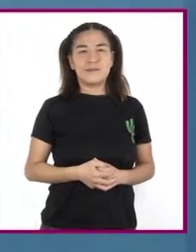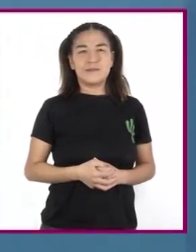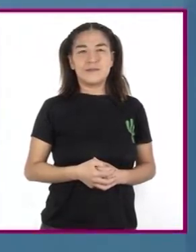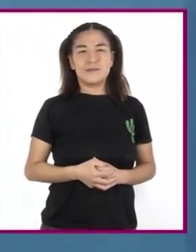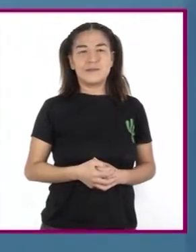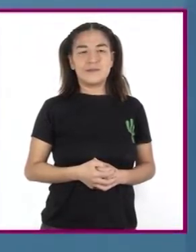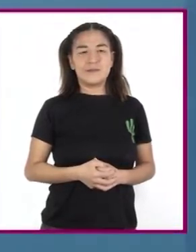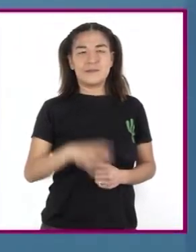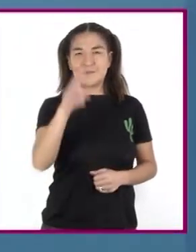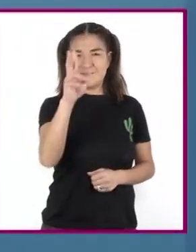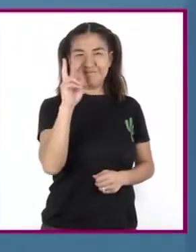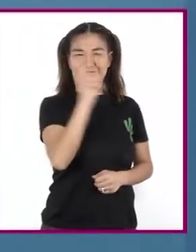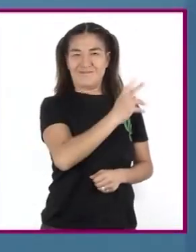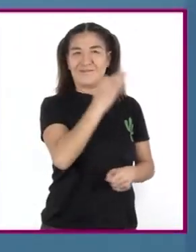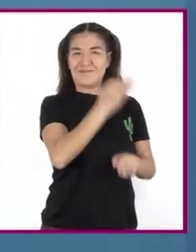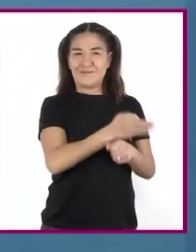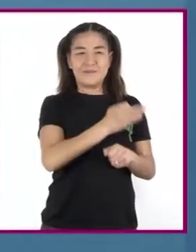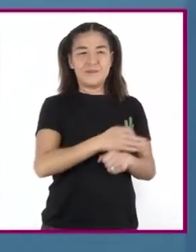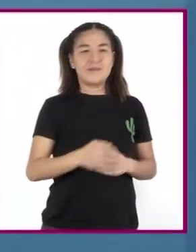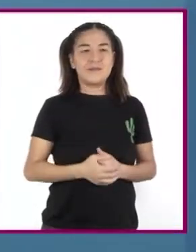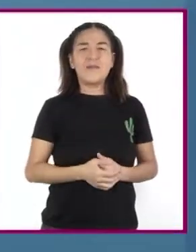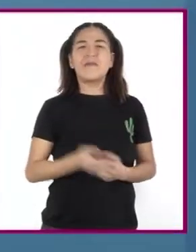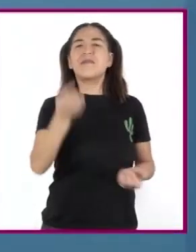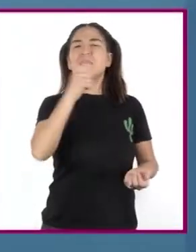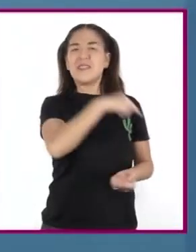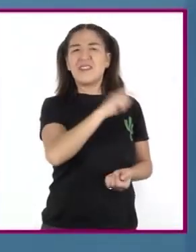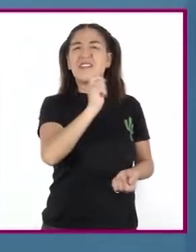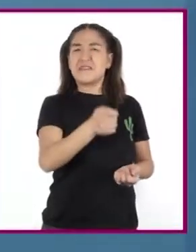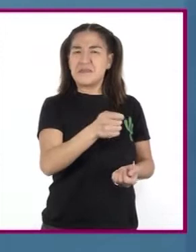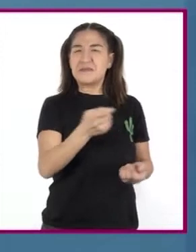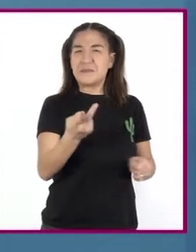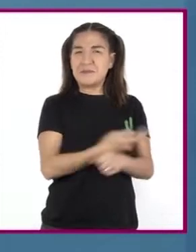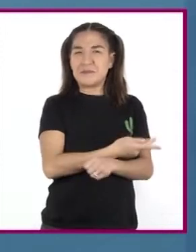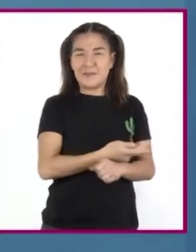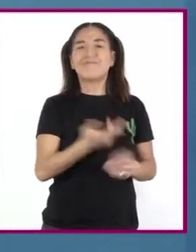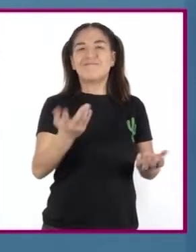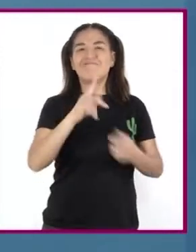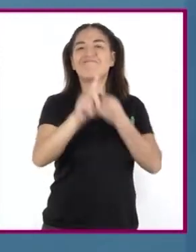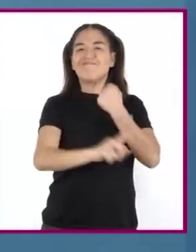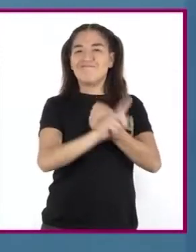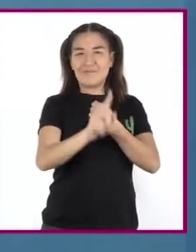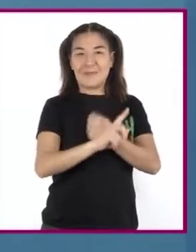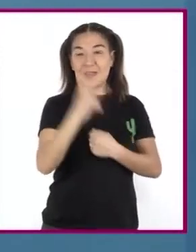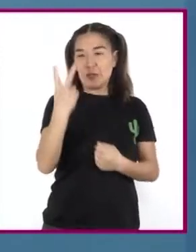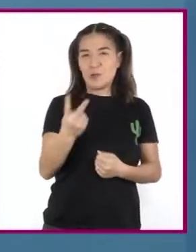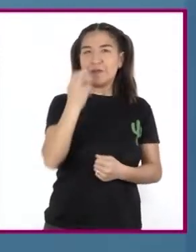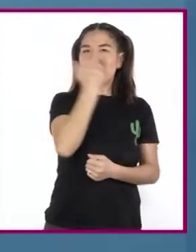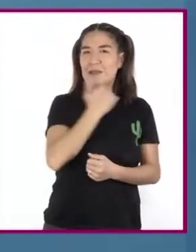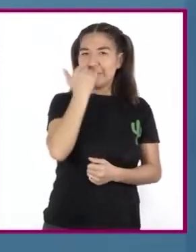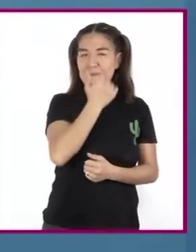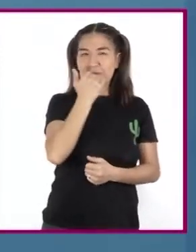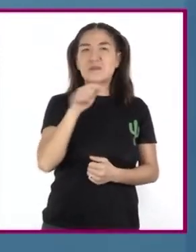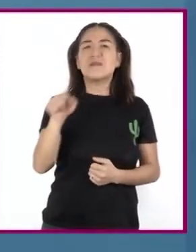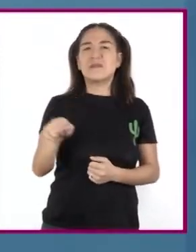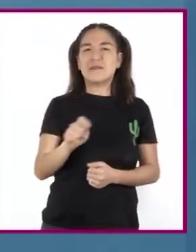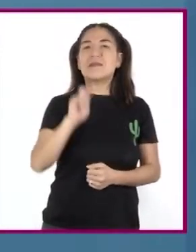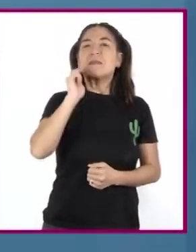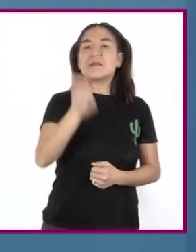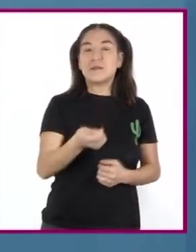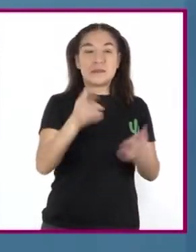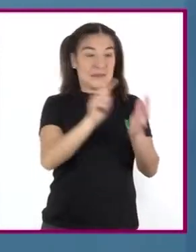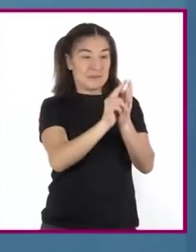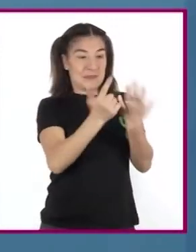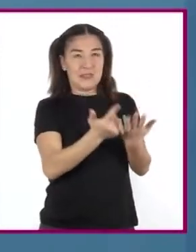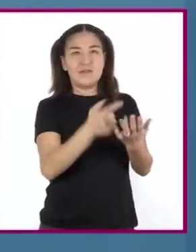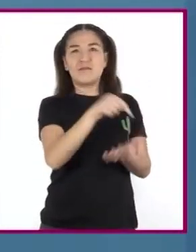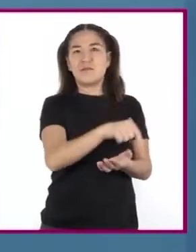Como se dieron cuenta, la escena corresponde a la confrontación entre dos alumnos, que suponen que un libro